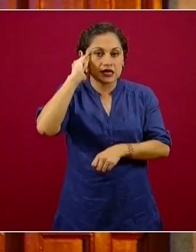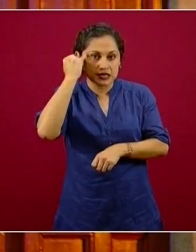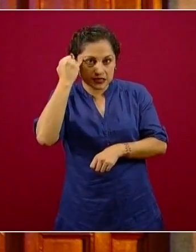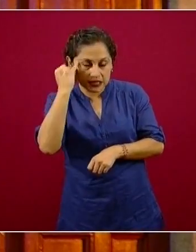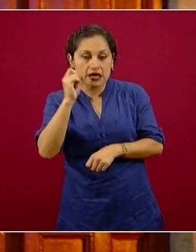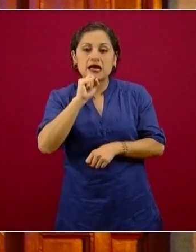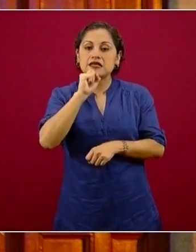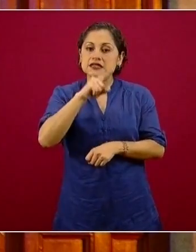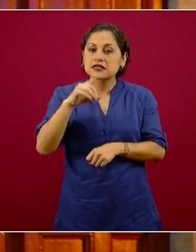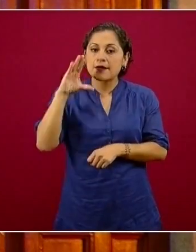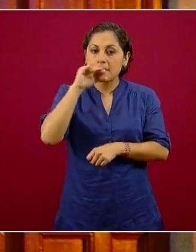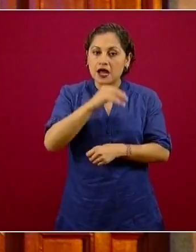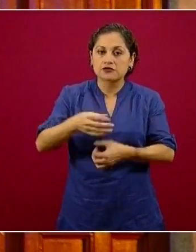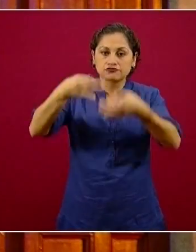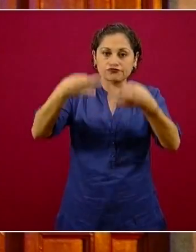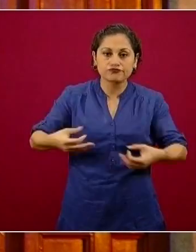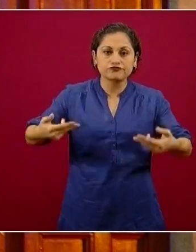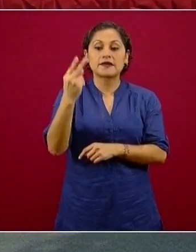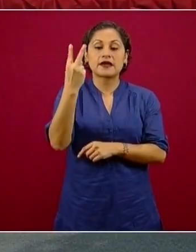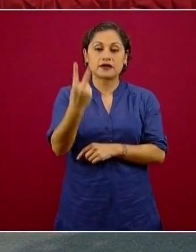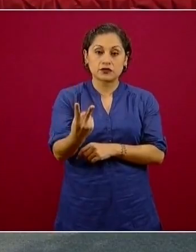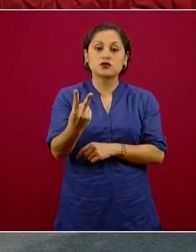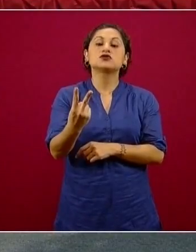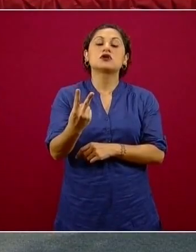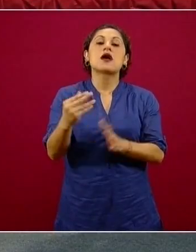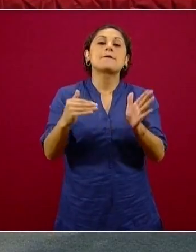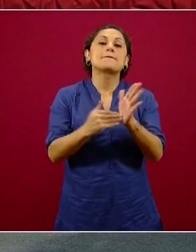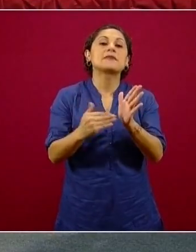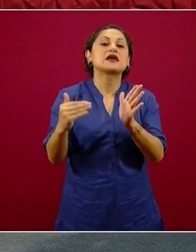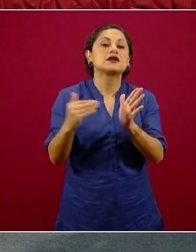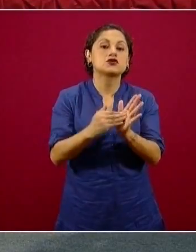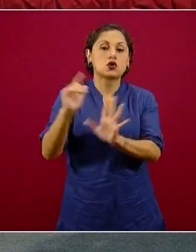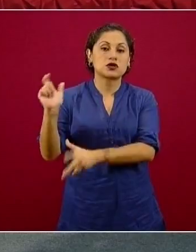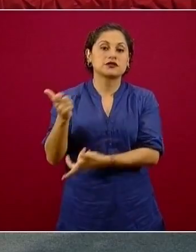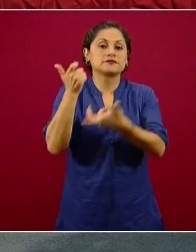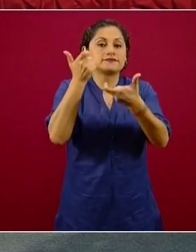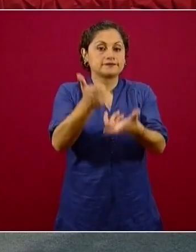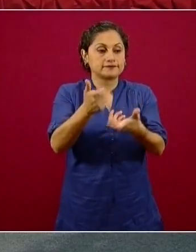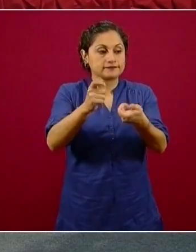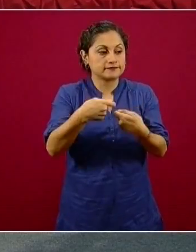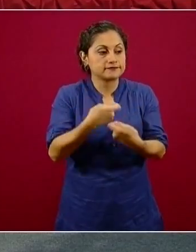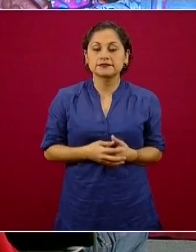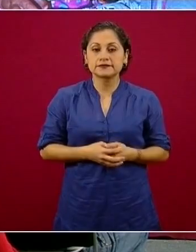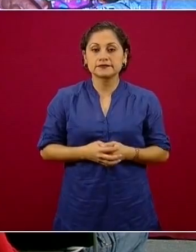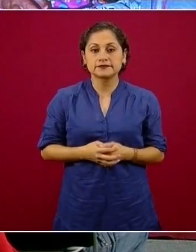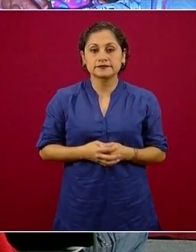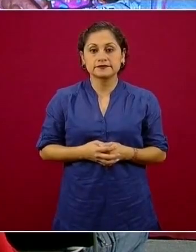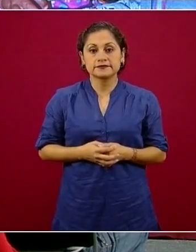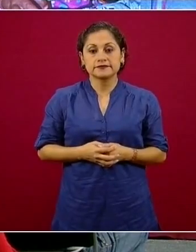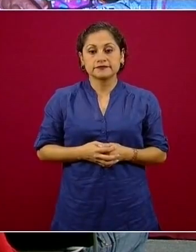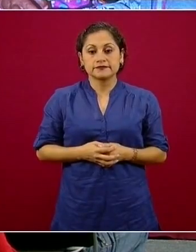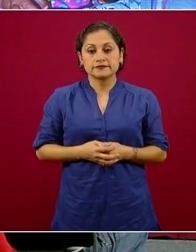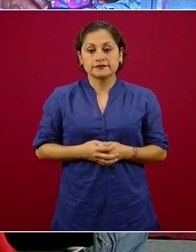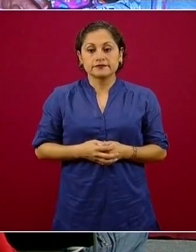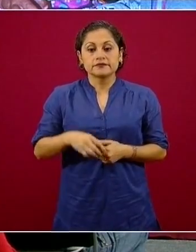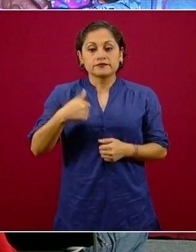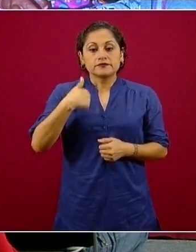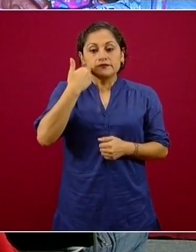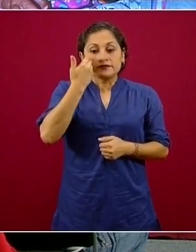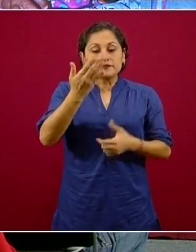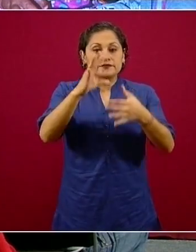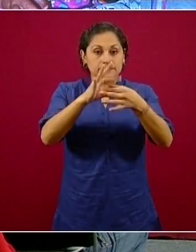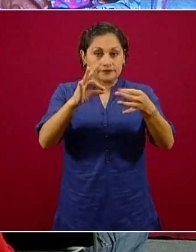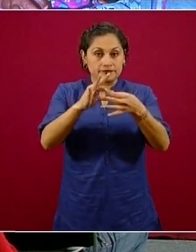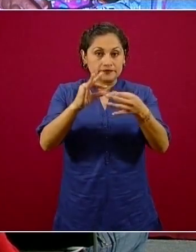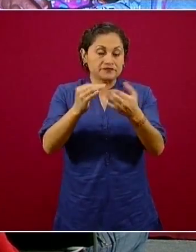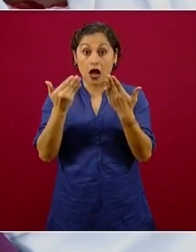la conferencia vespertina de los programas de bienestar que aplica el gobierno federal, se dio a conocer que la meta que se tiene antes de que termine el